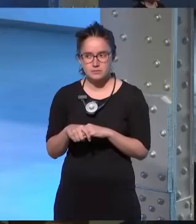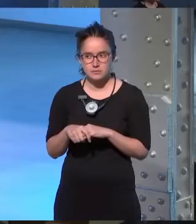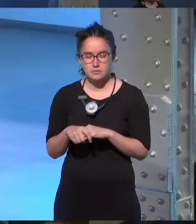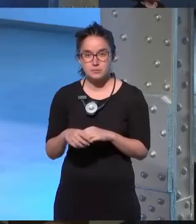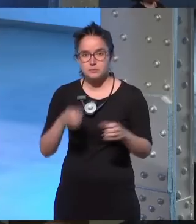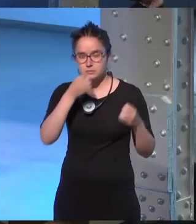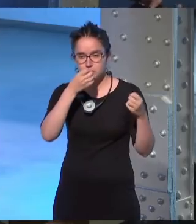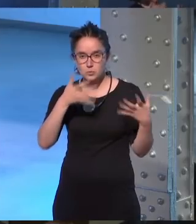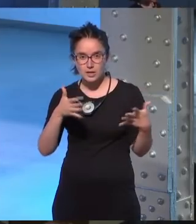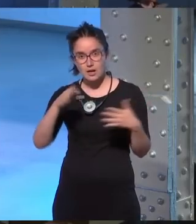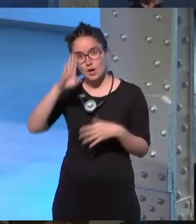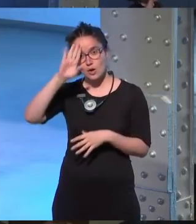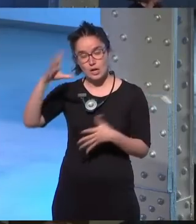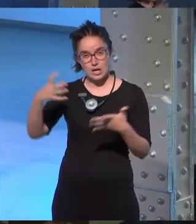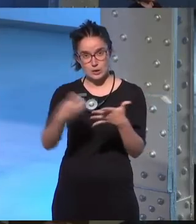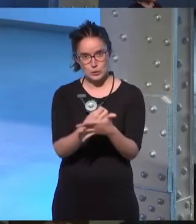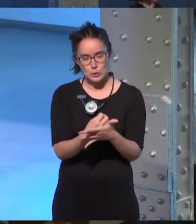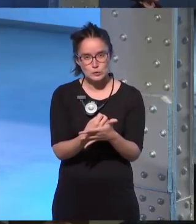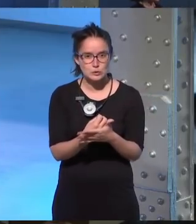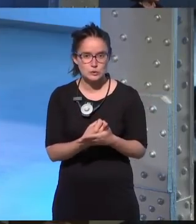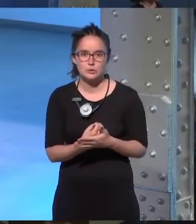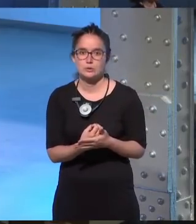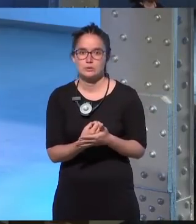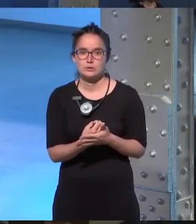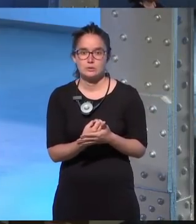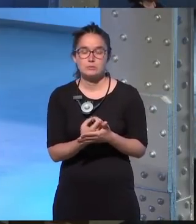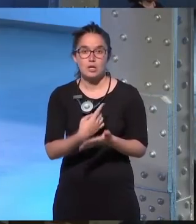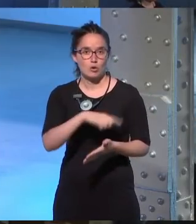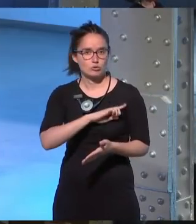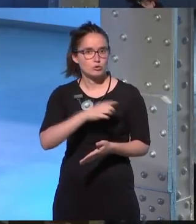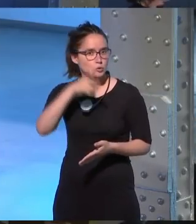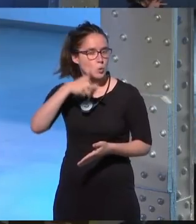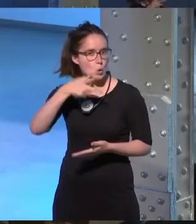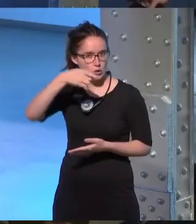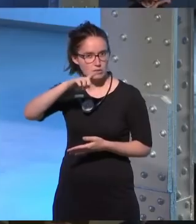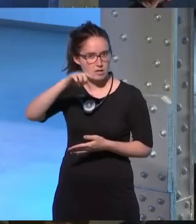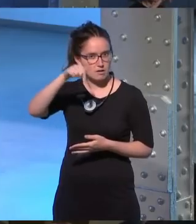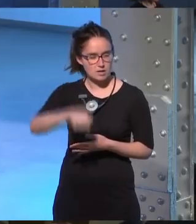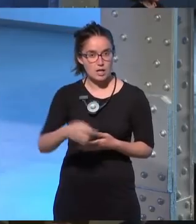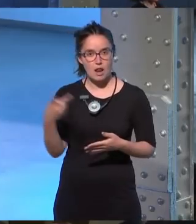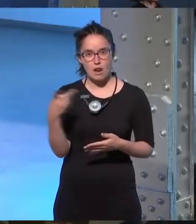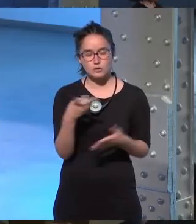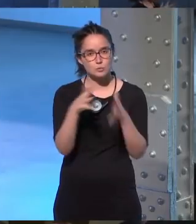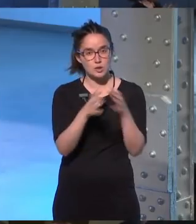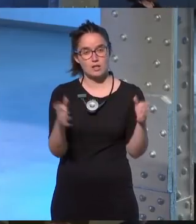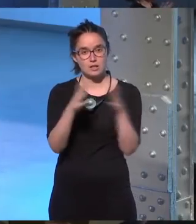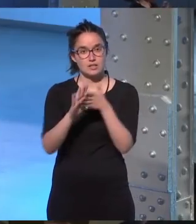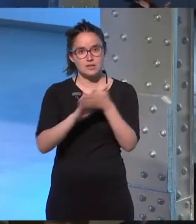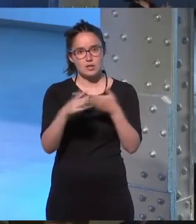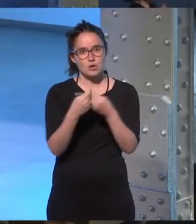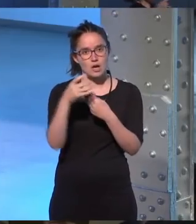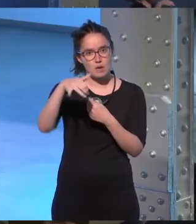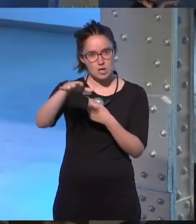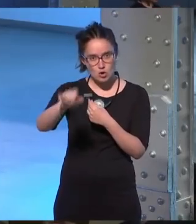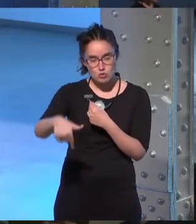Bueno, hola a todo el mundo. Para nosotros también es un lujo estar aquí. Tenemos las dos muchísimas ganas de hablar con Cameron.